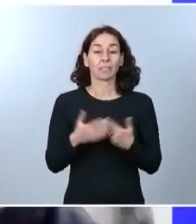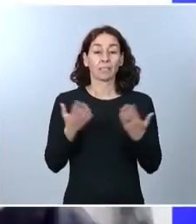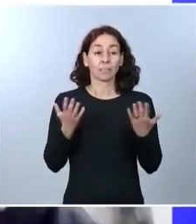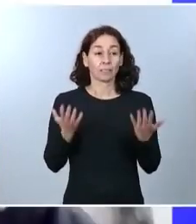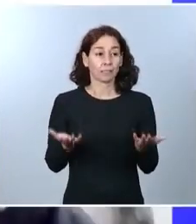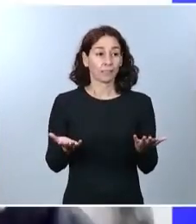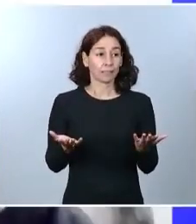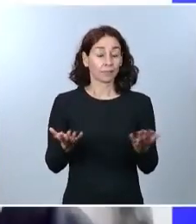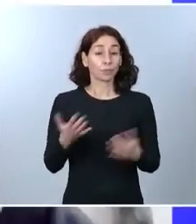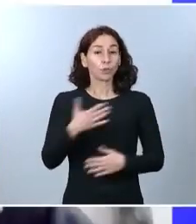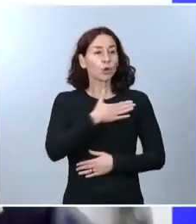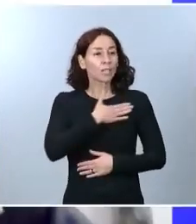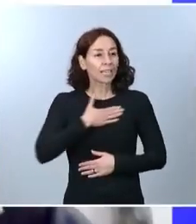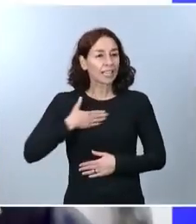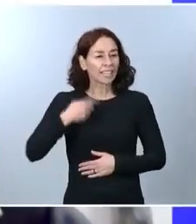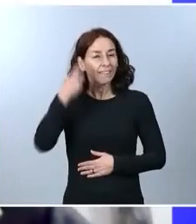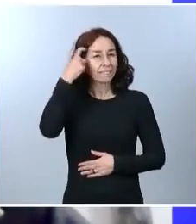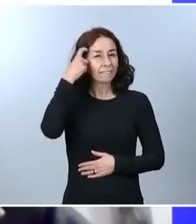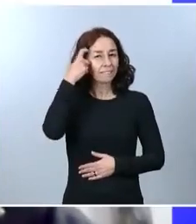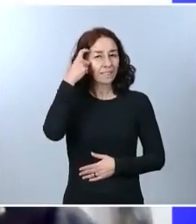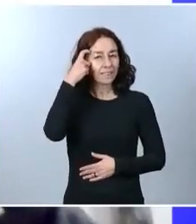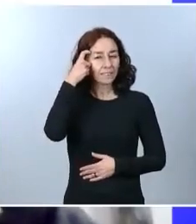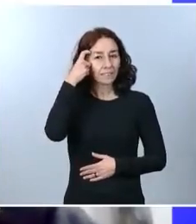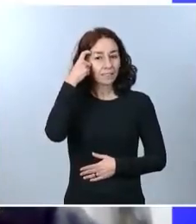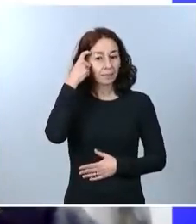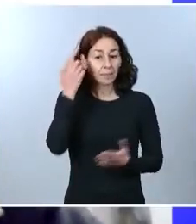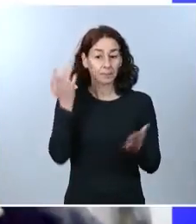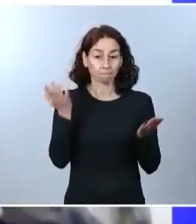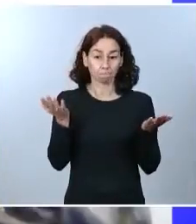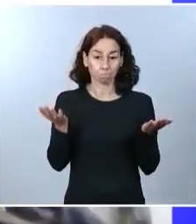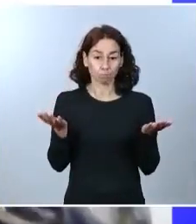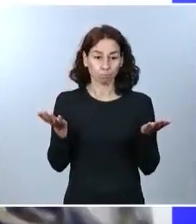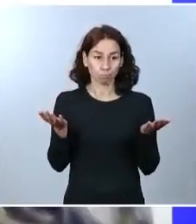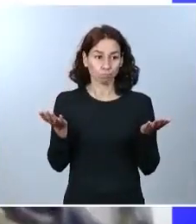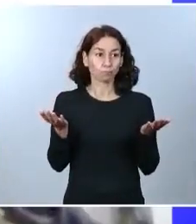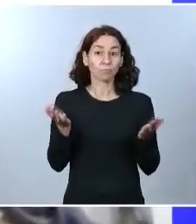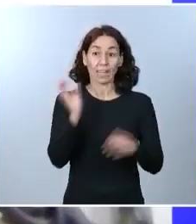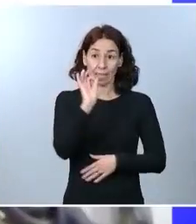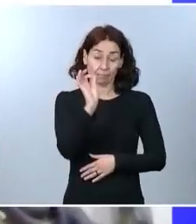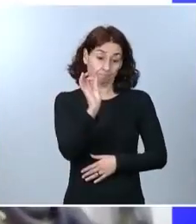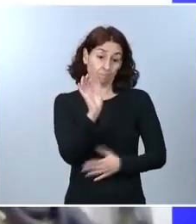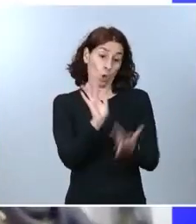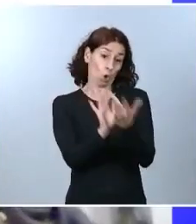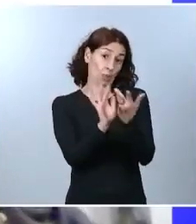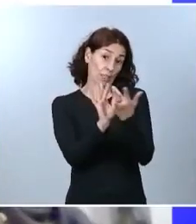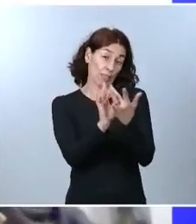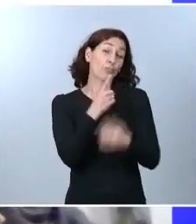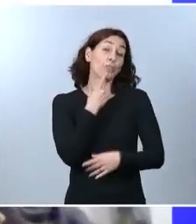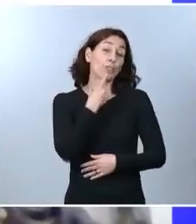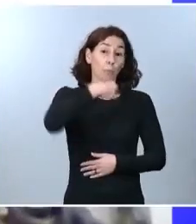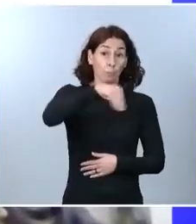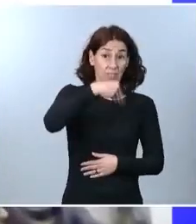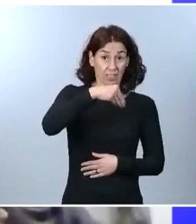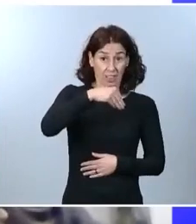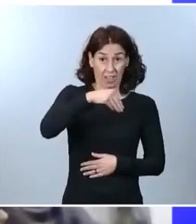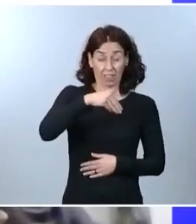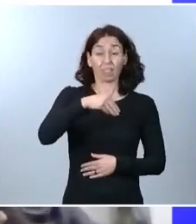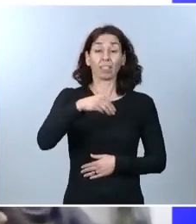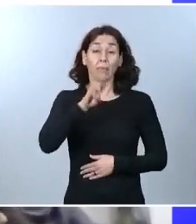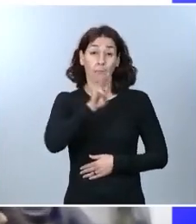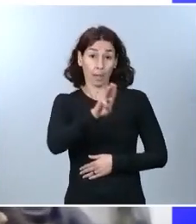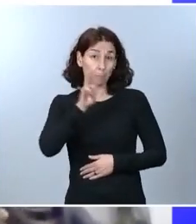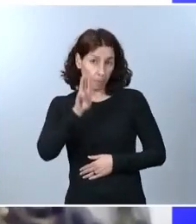quería saber si, además de con el presidente del Partido Popular, ha establecido contacto con otras